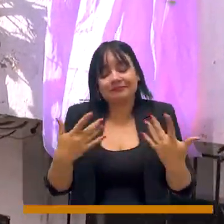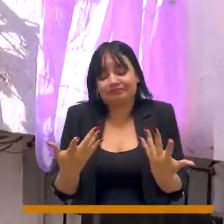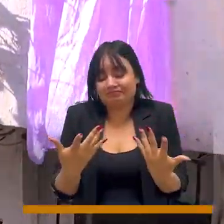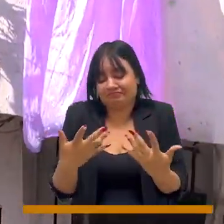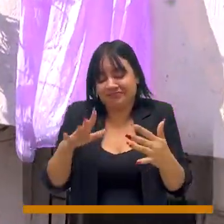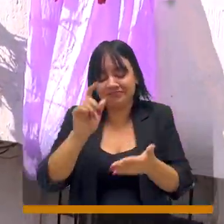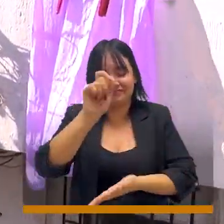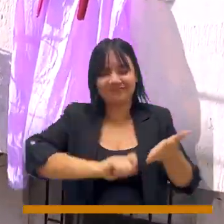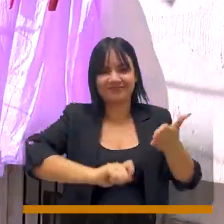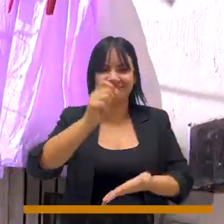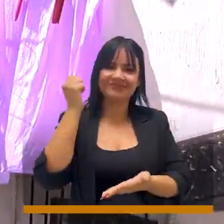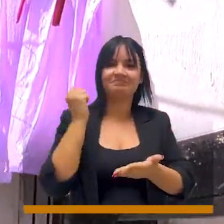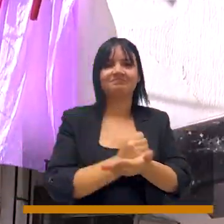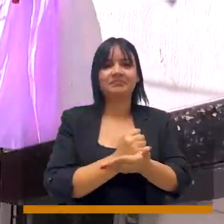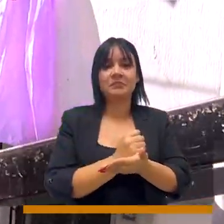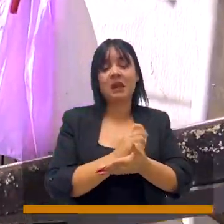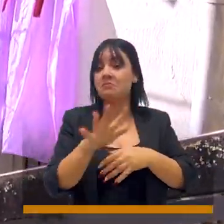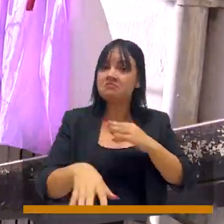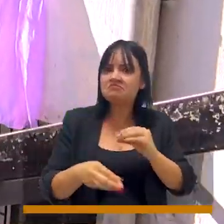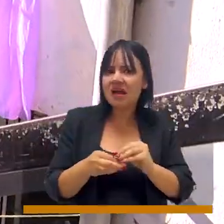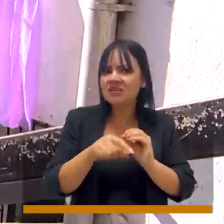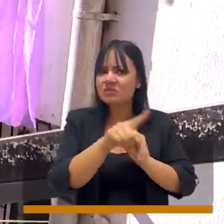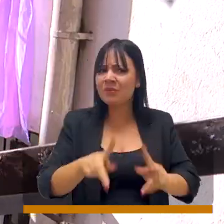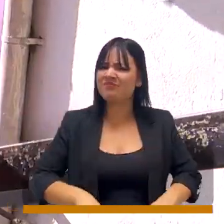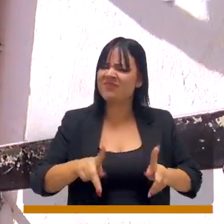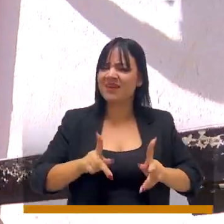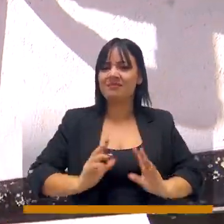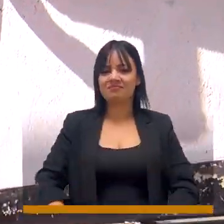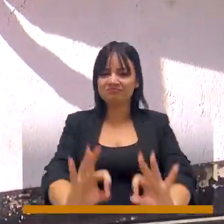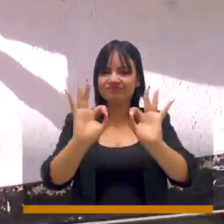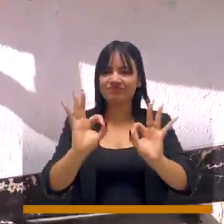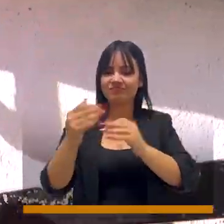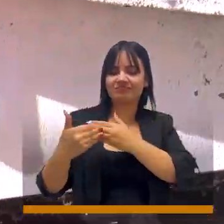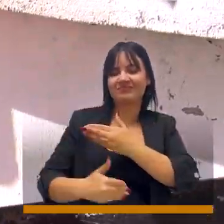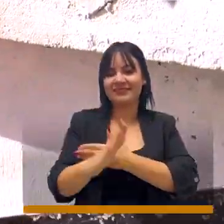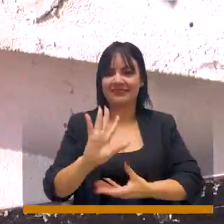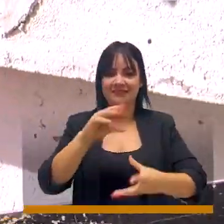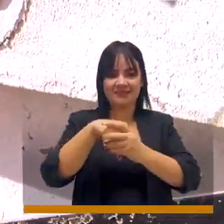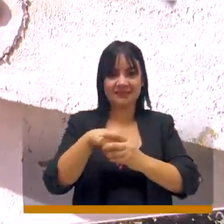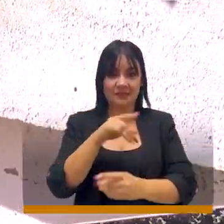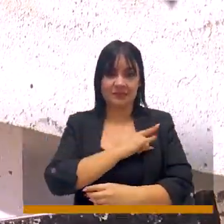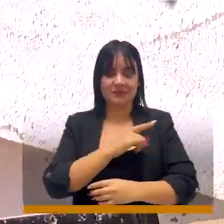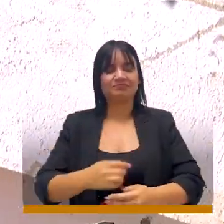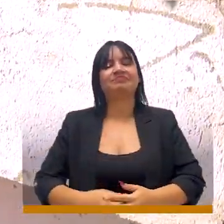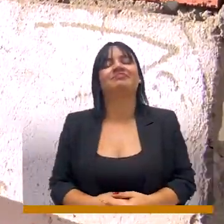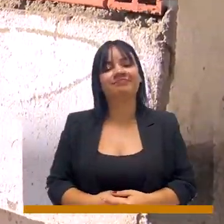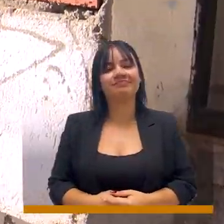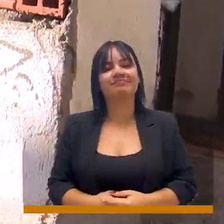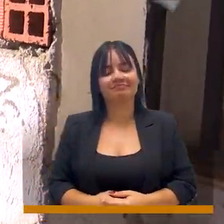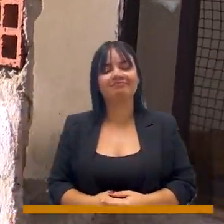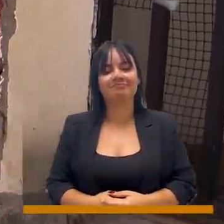más acreditación y sobre todo que puedan mejorar su calidad de vida a partir de eso. Es que acá la gente es muy